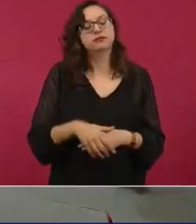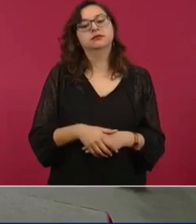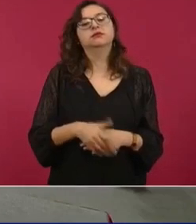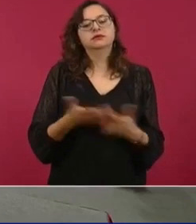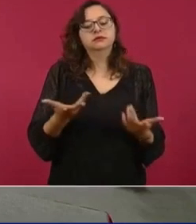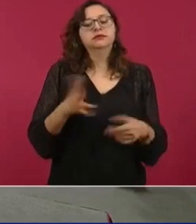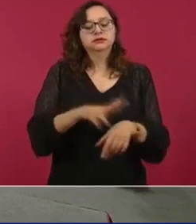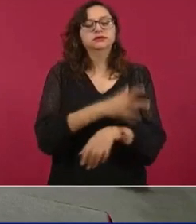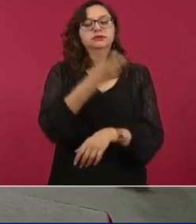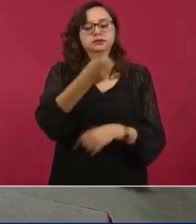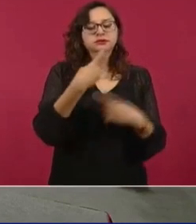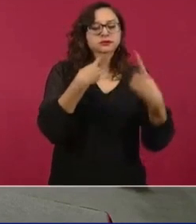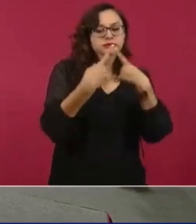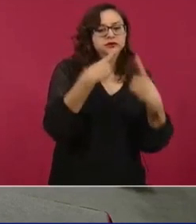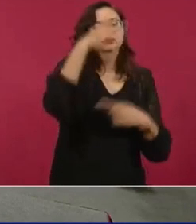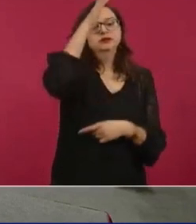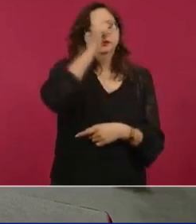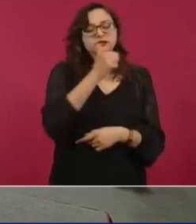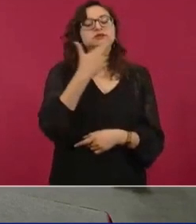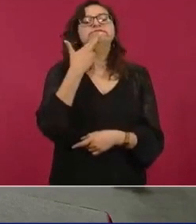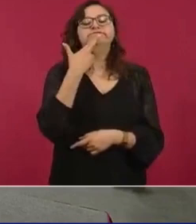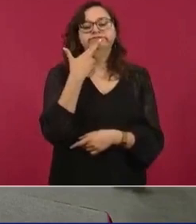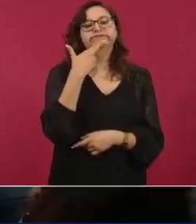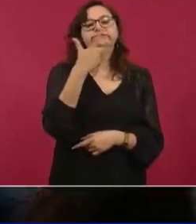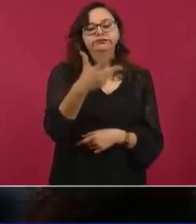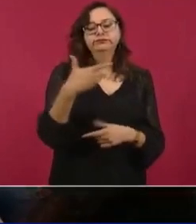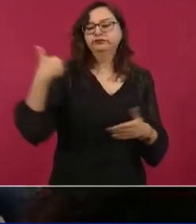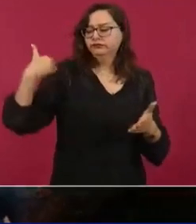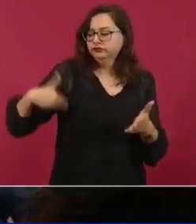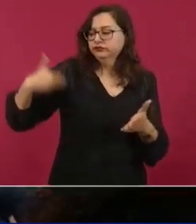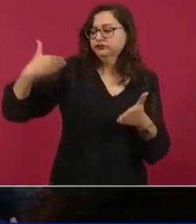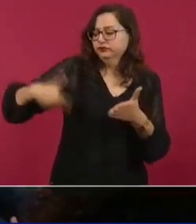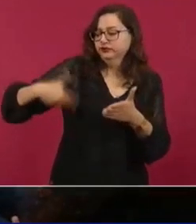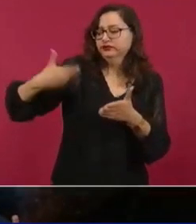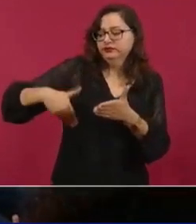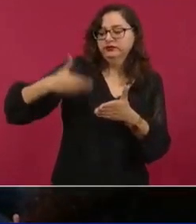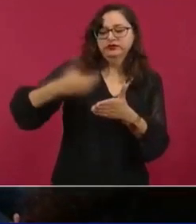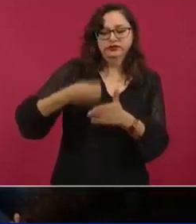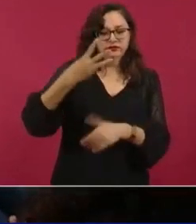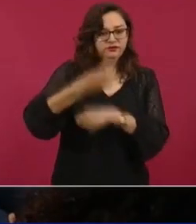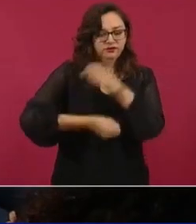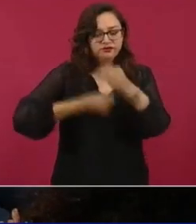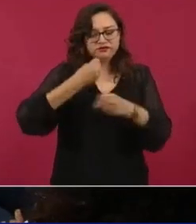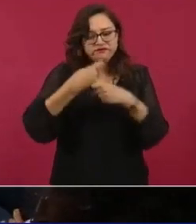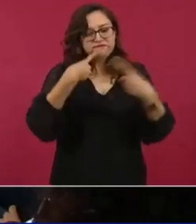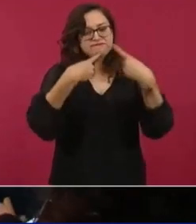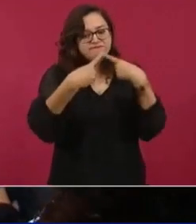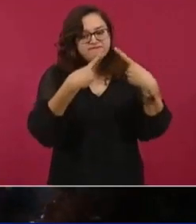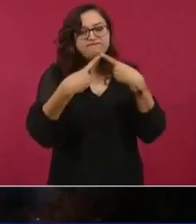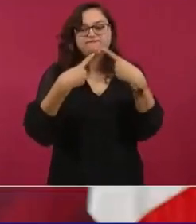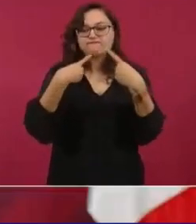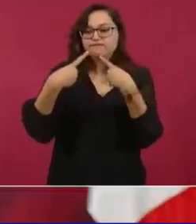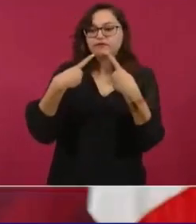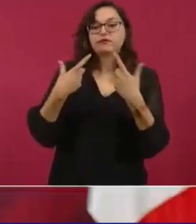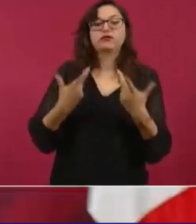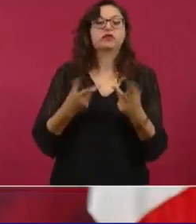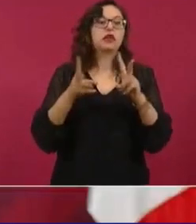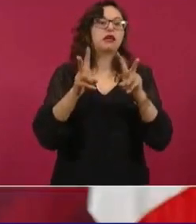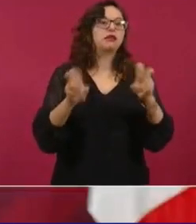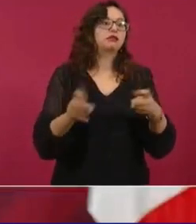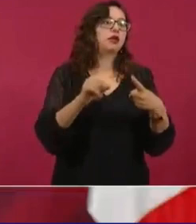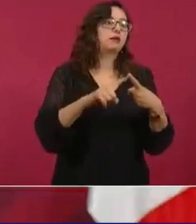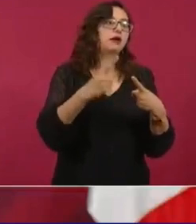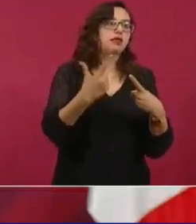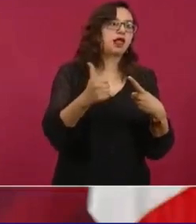Así lo hemos venido haciendo, así se hizo con los gasoductos,